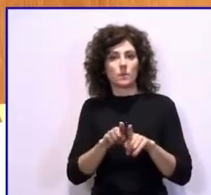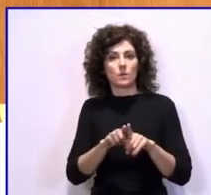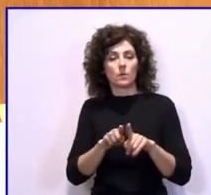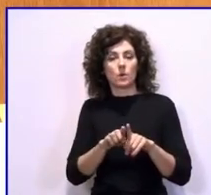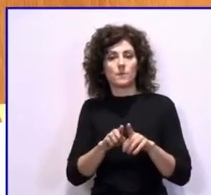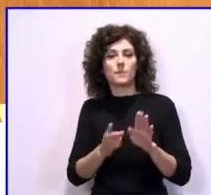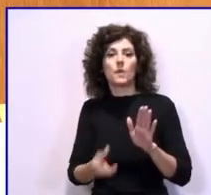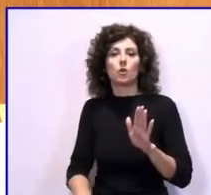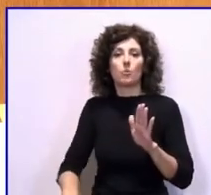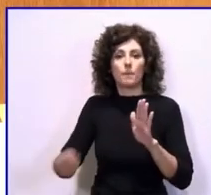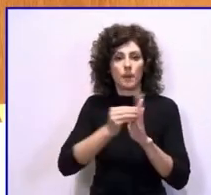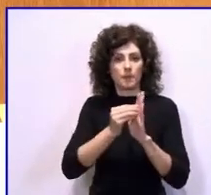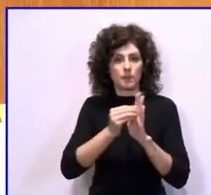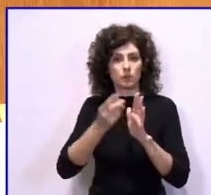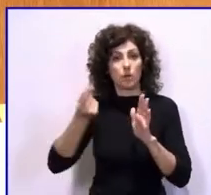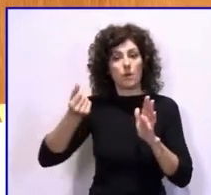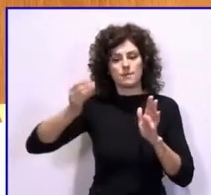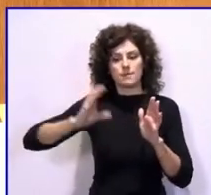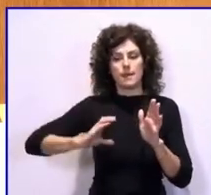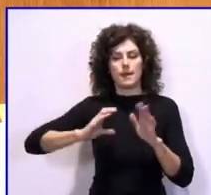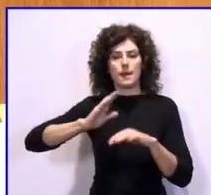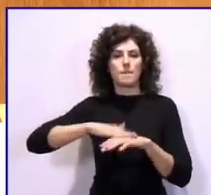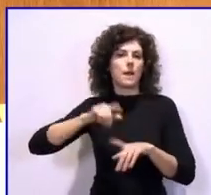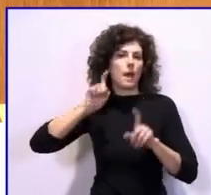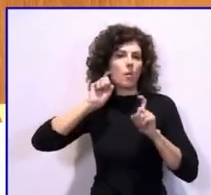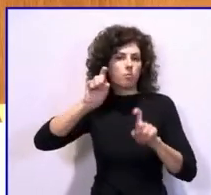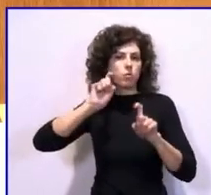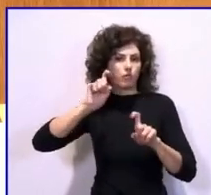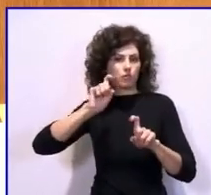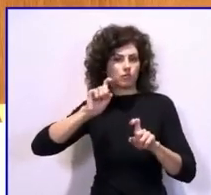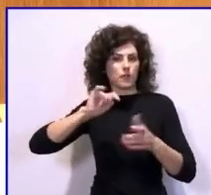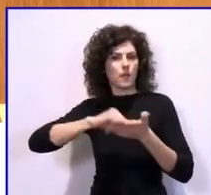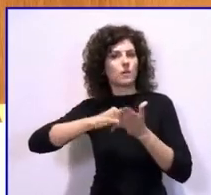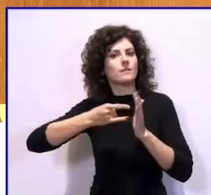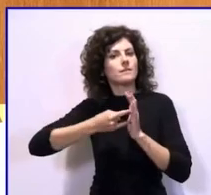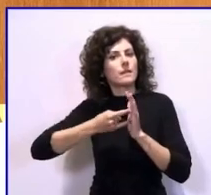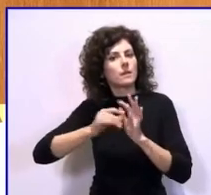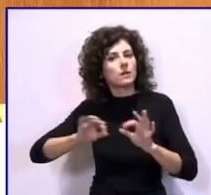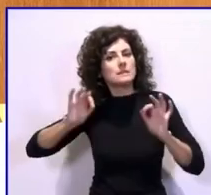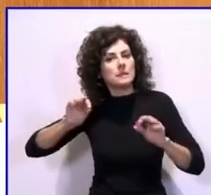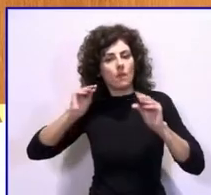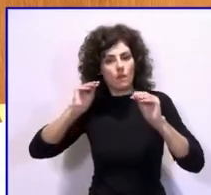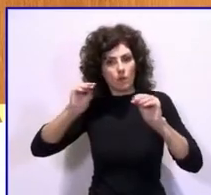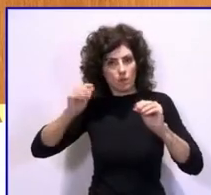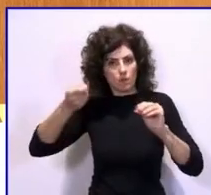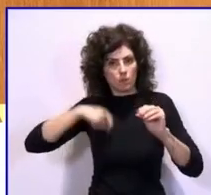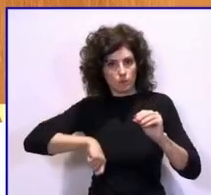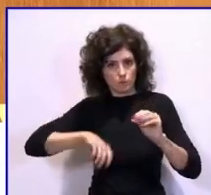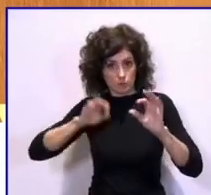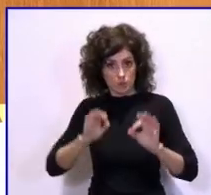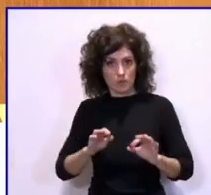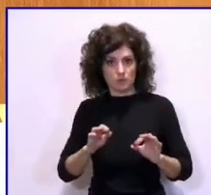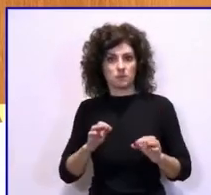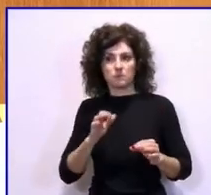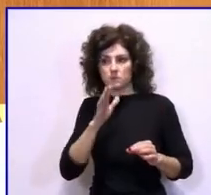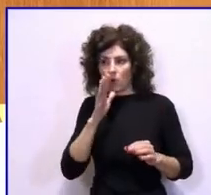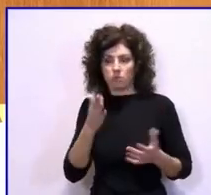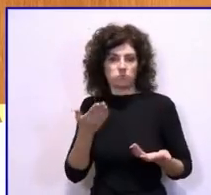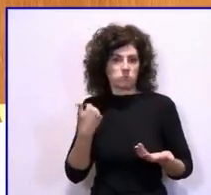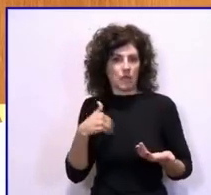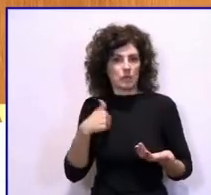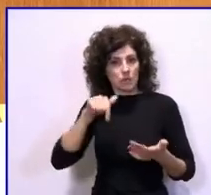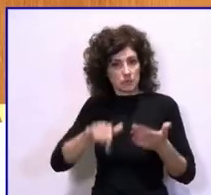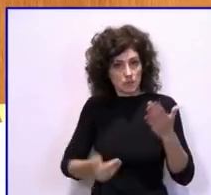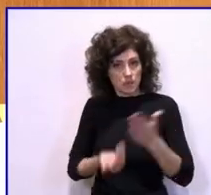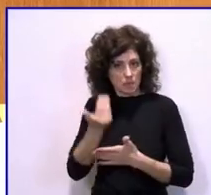para el profesorado técnico de formación profesional. Nos hemos manifestado esta